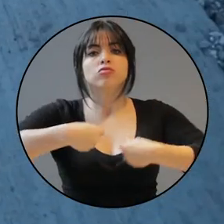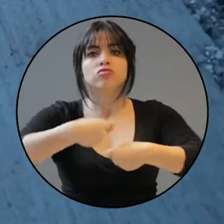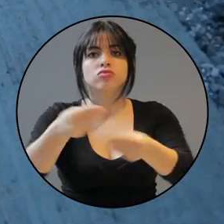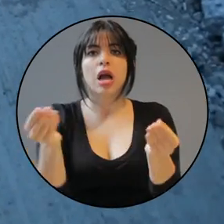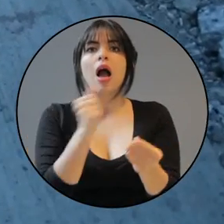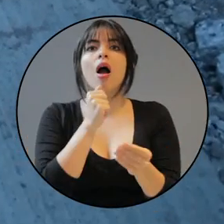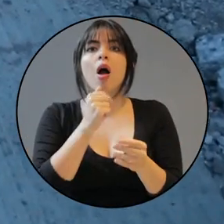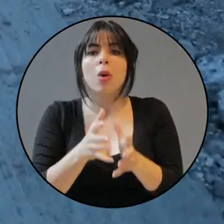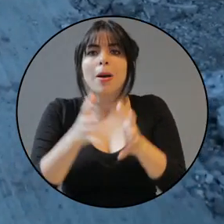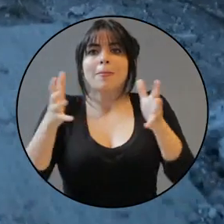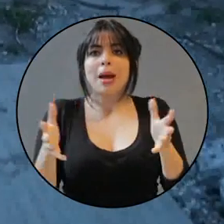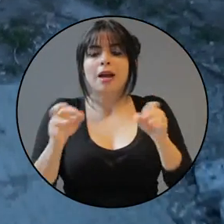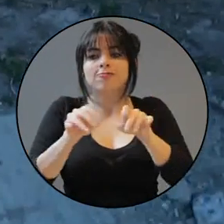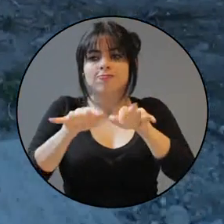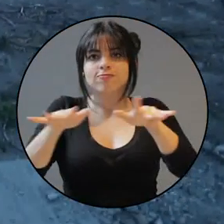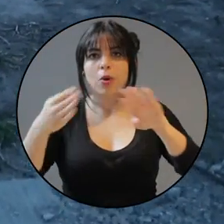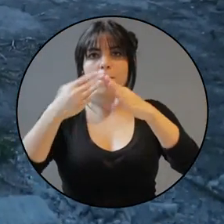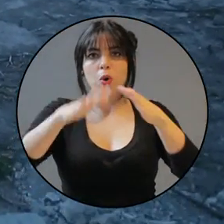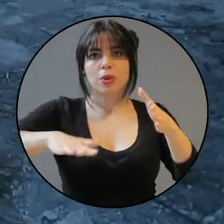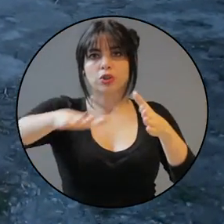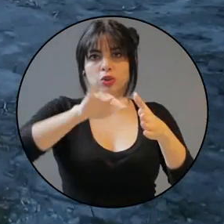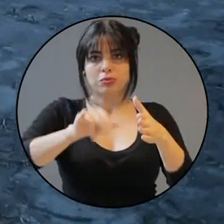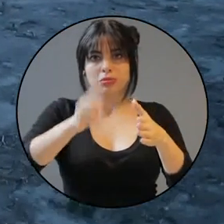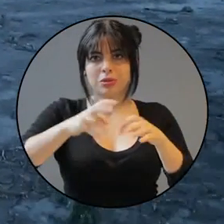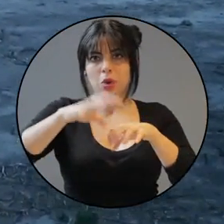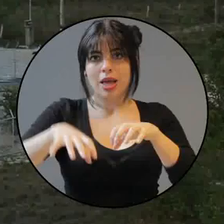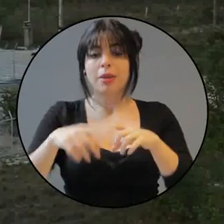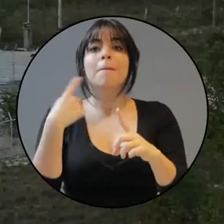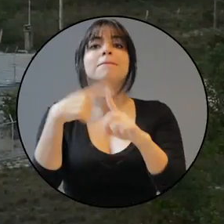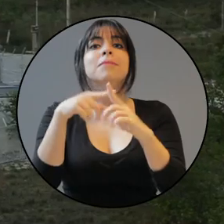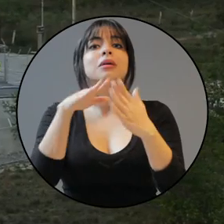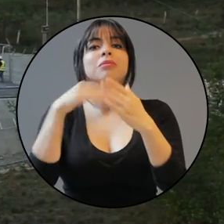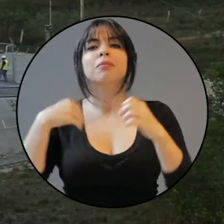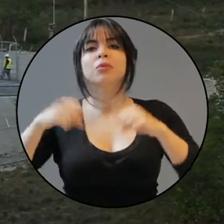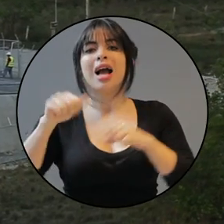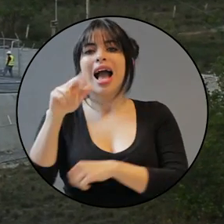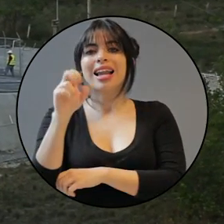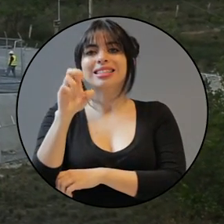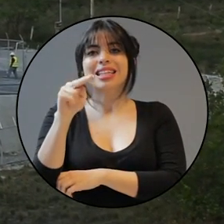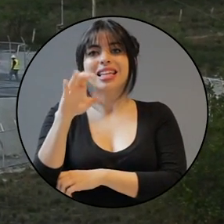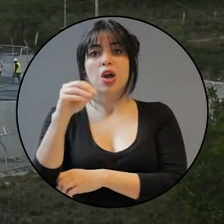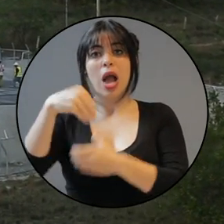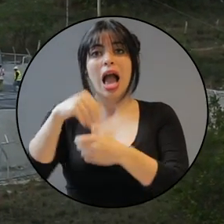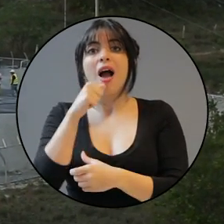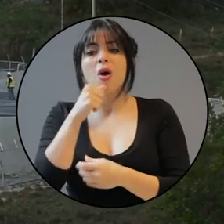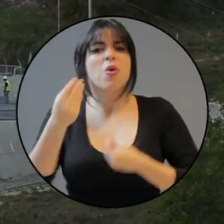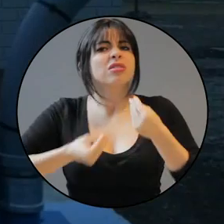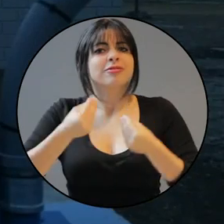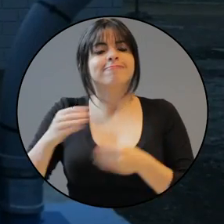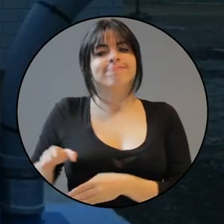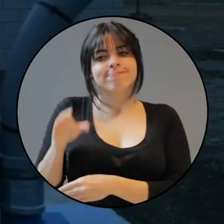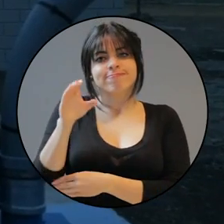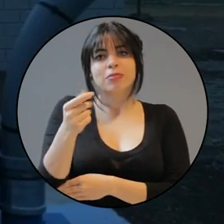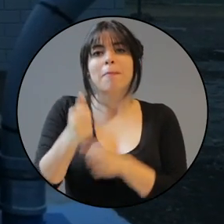de abastecimiento de agua a varios sectores de población en ese cantón. Y ante la presencia de arsénico en el agua, hemos desarrollado acciones